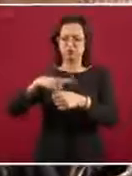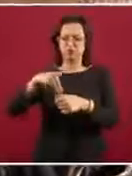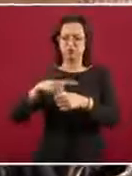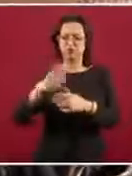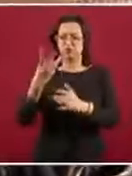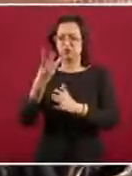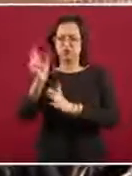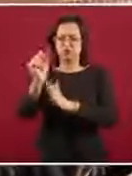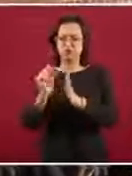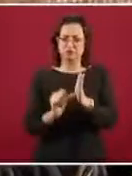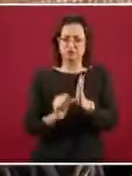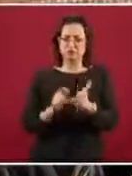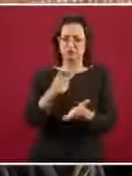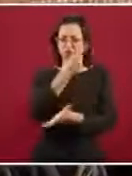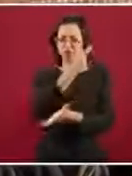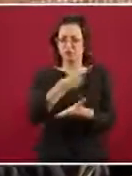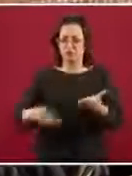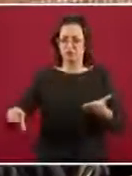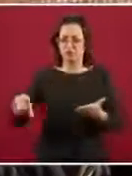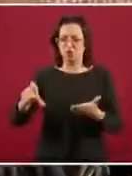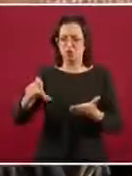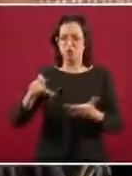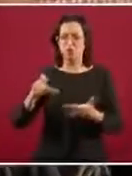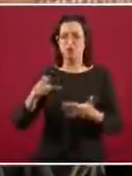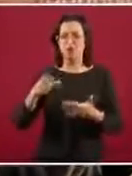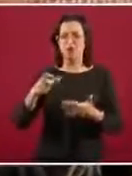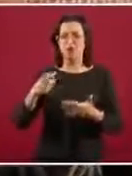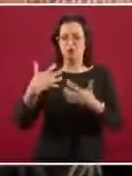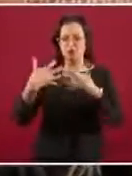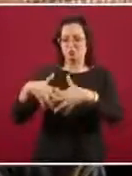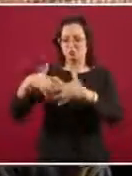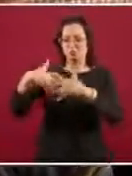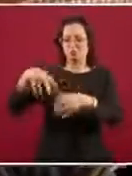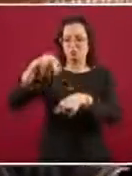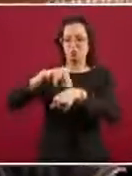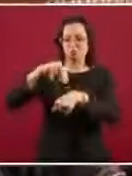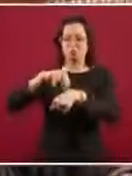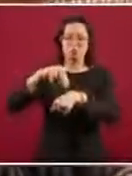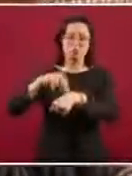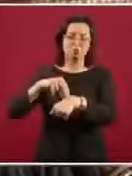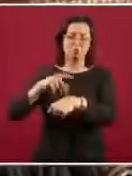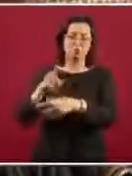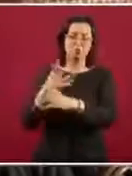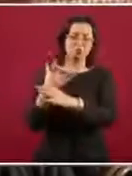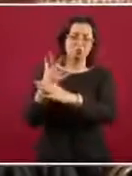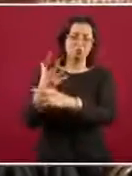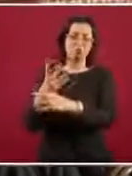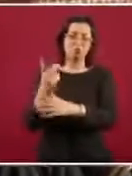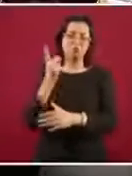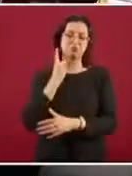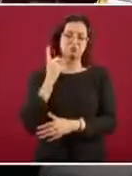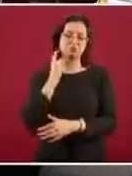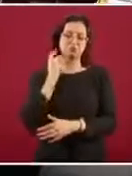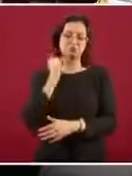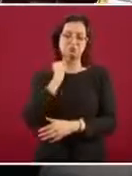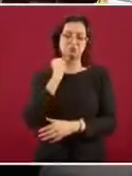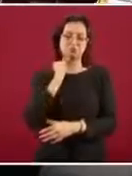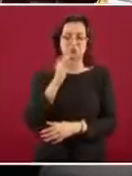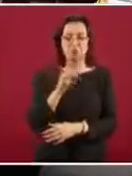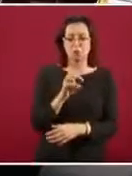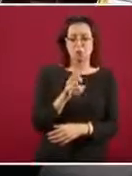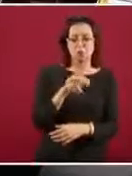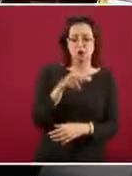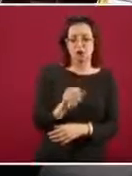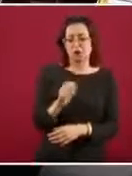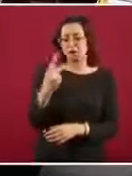meses de su sueldo para comprar equipo médico, lo dijeron algunos legisladores. Los legisladores. De Morena y del PT.